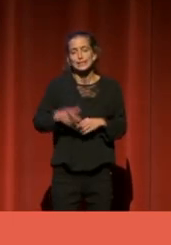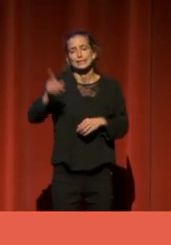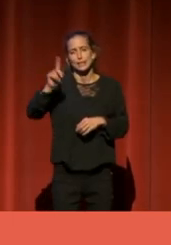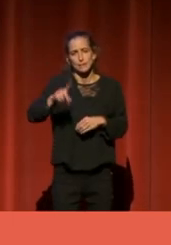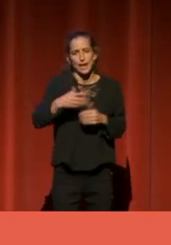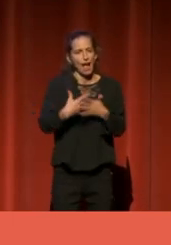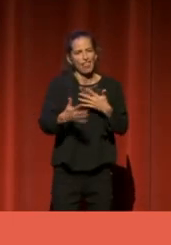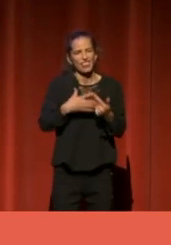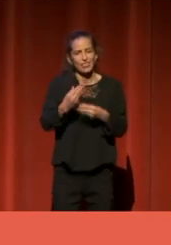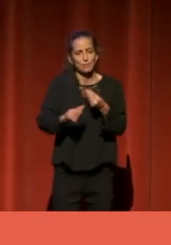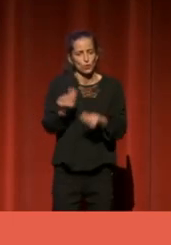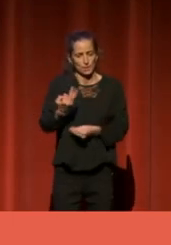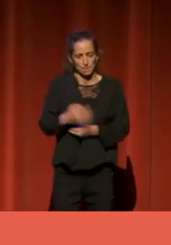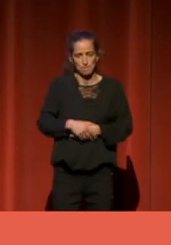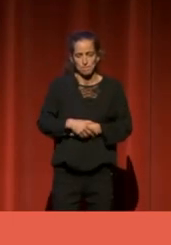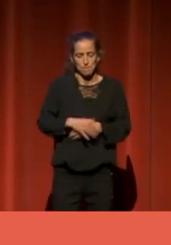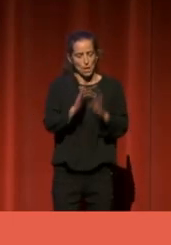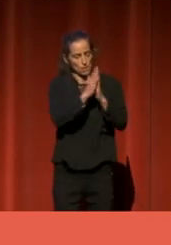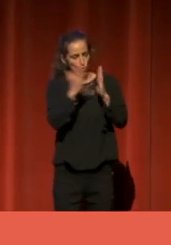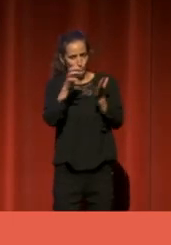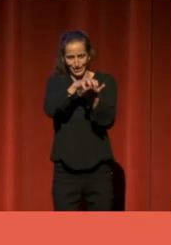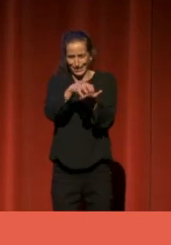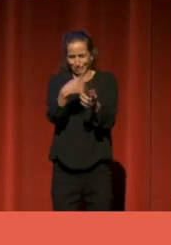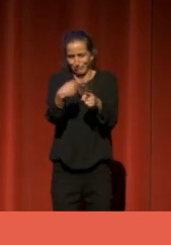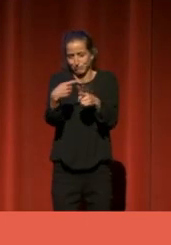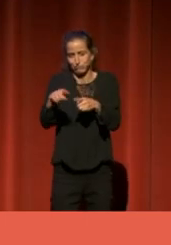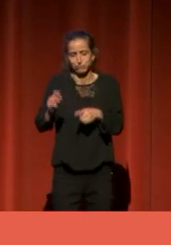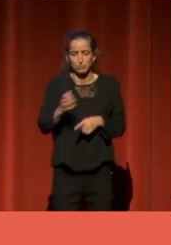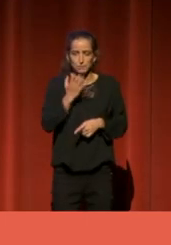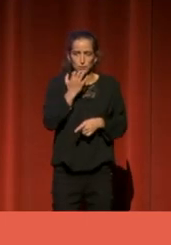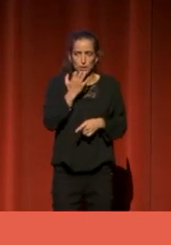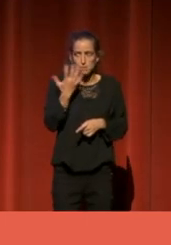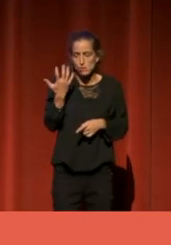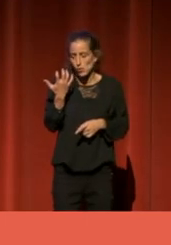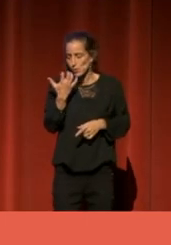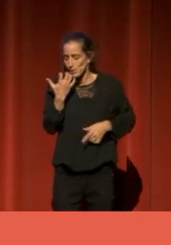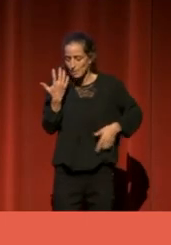Hacemos también... En las bibliotecas se hacen muchas más cosas, por citar tres ejemplos...